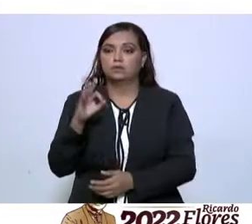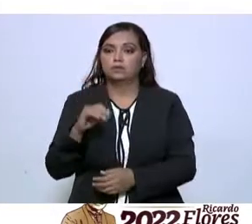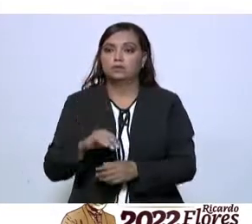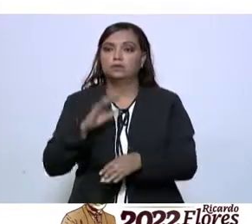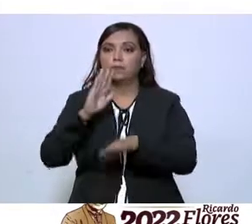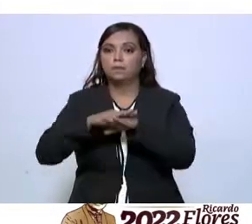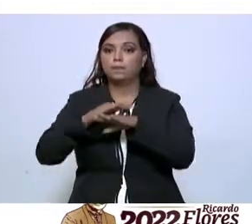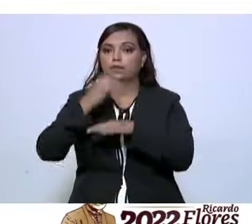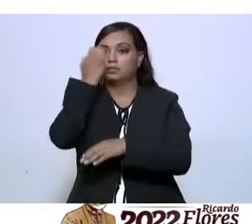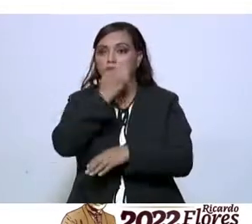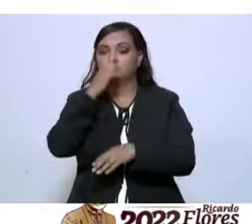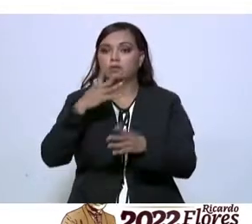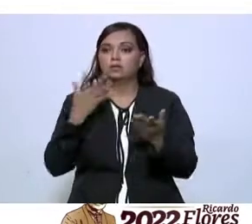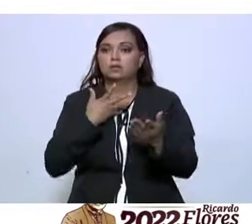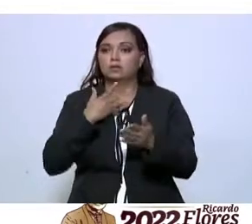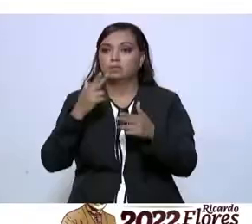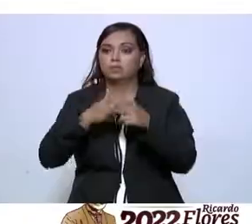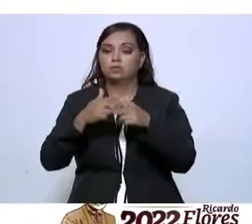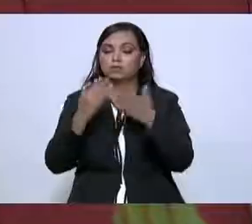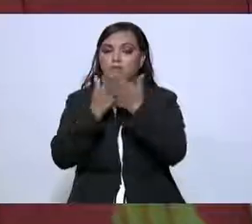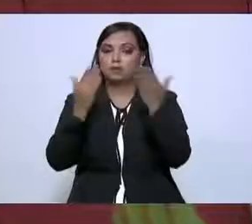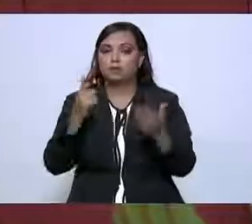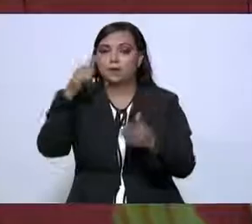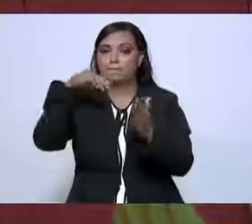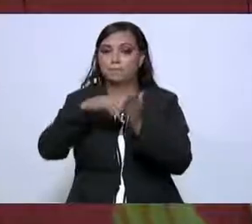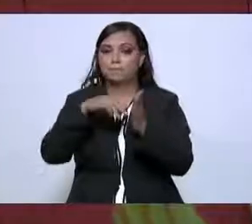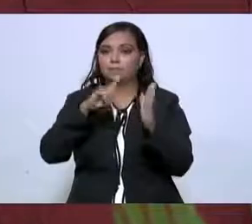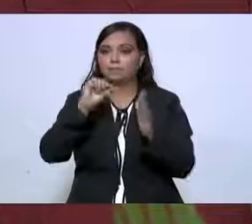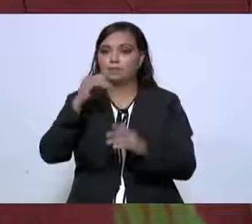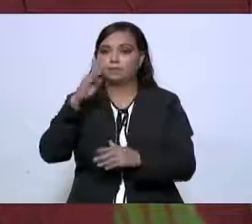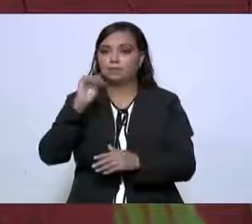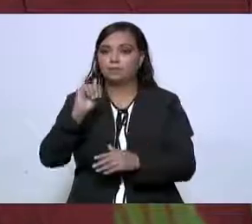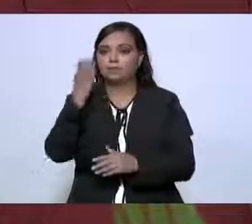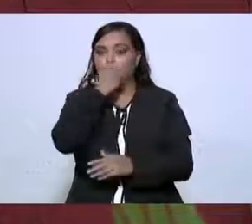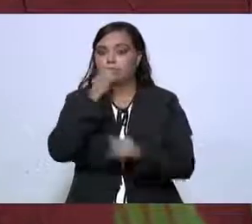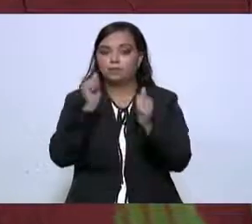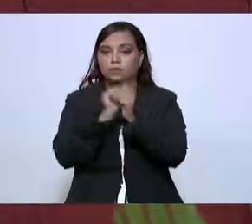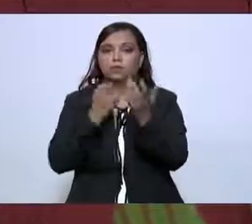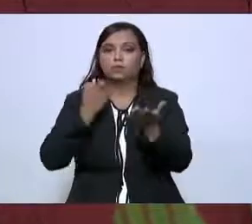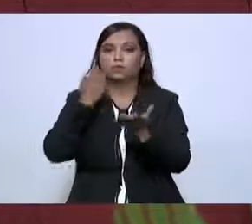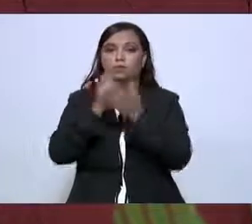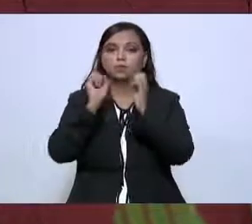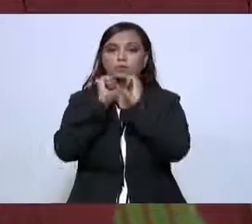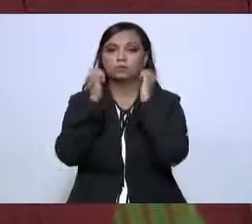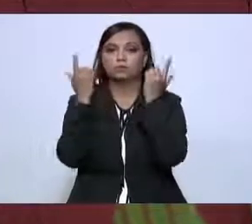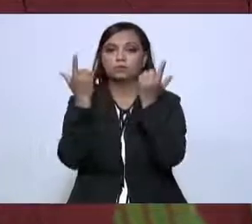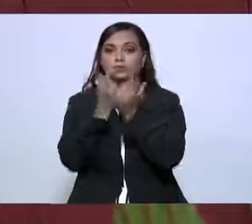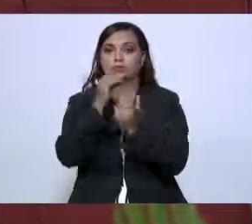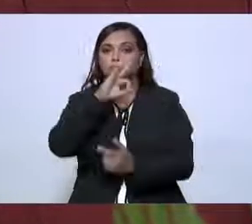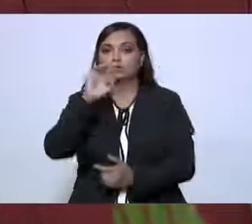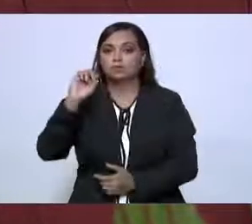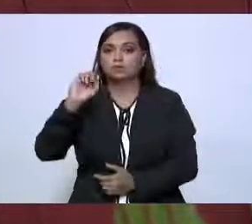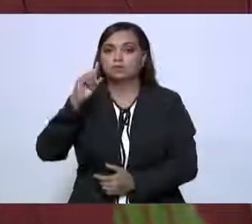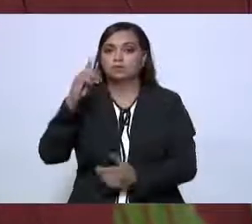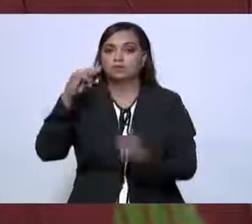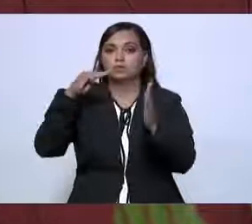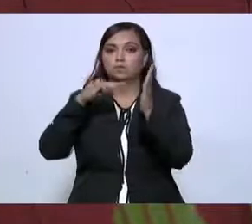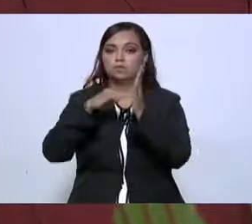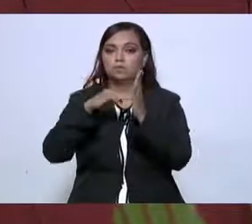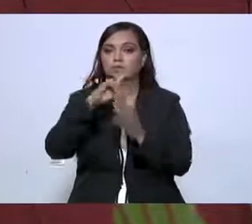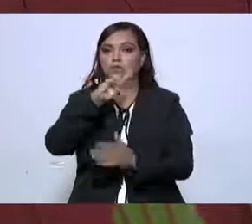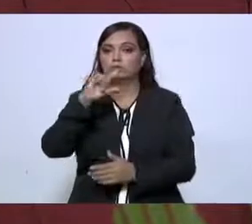Llevamos hasta ahorita mil 769 escuelas atendidas con una inversión social de 331 mil